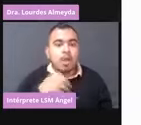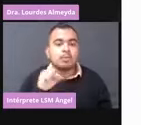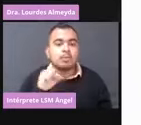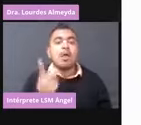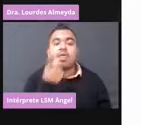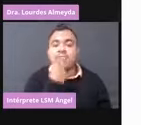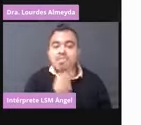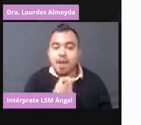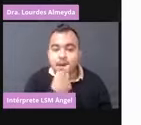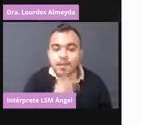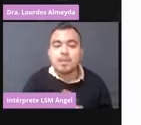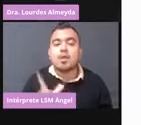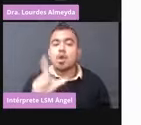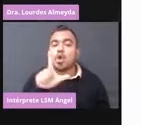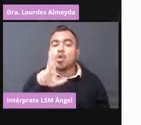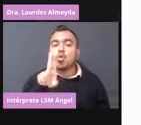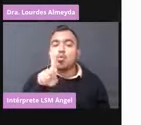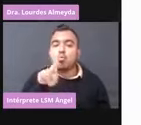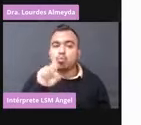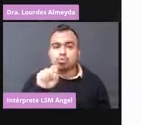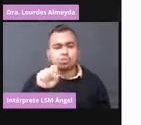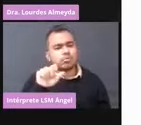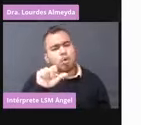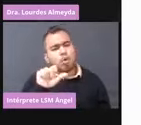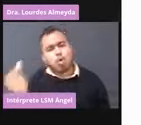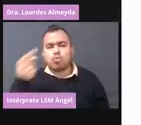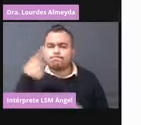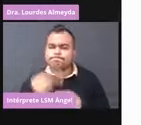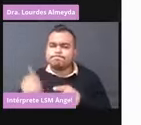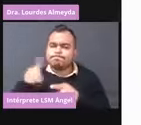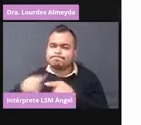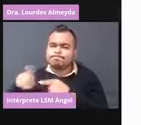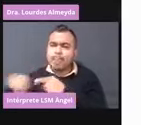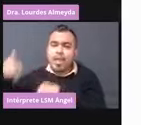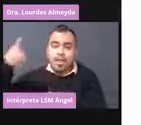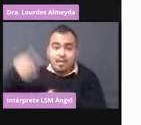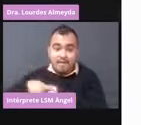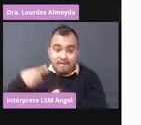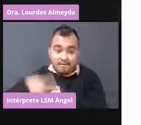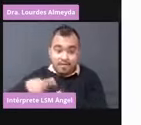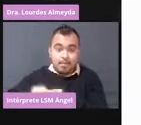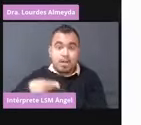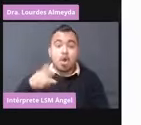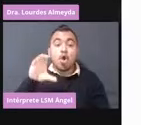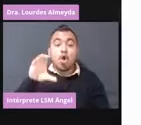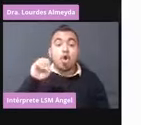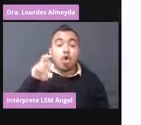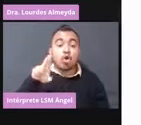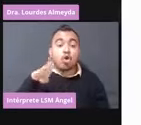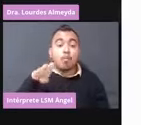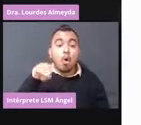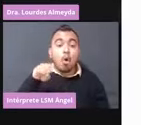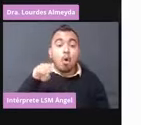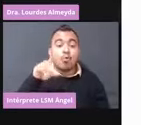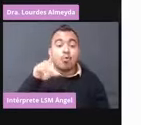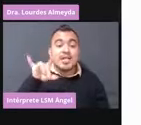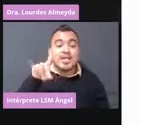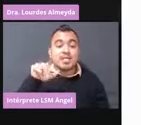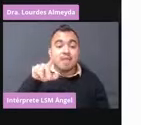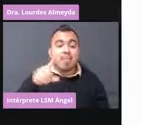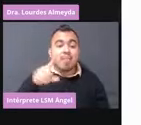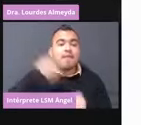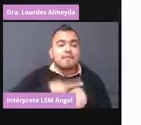lupus eritematoso. Cualquier otra enfermedad o comorbilidad de enfermedad crónica pueden vacunarse.